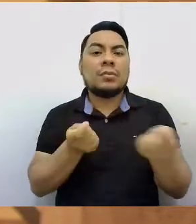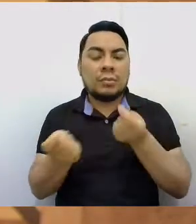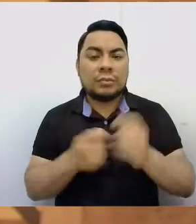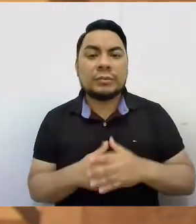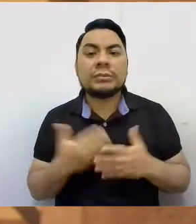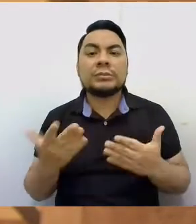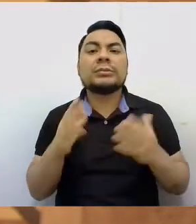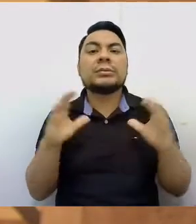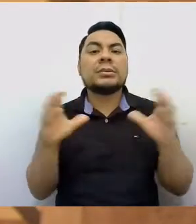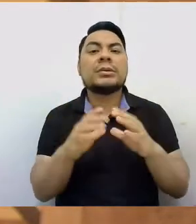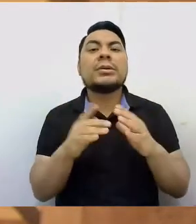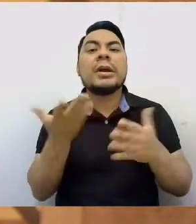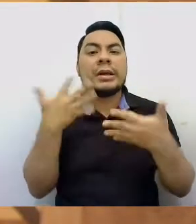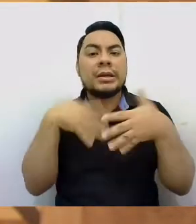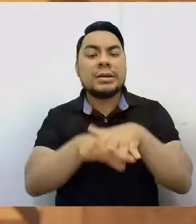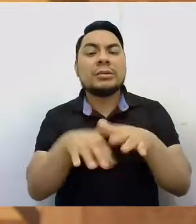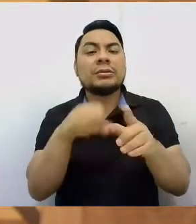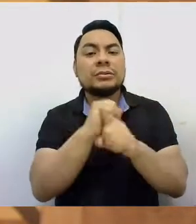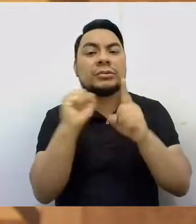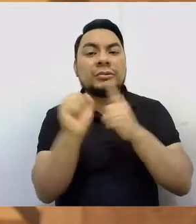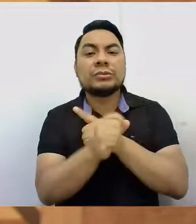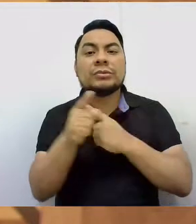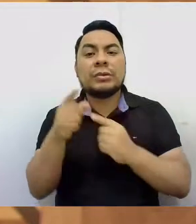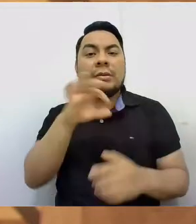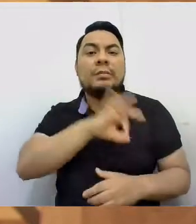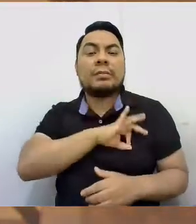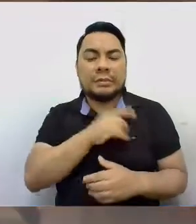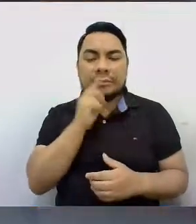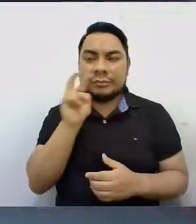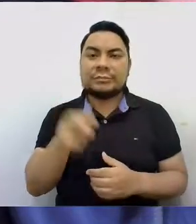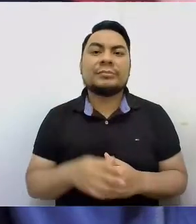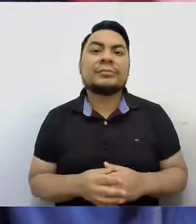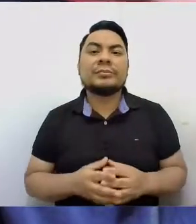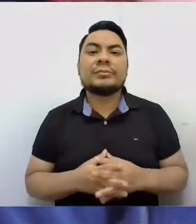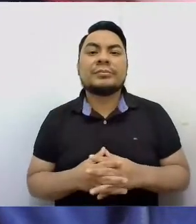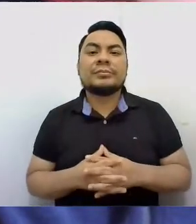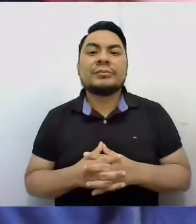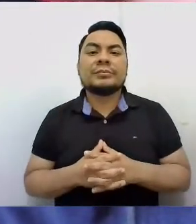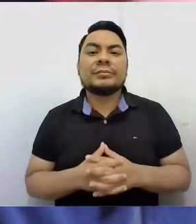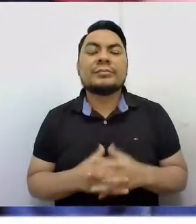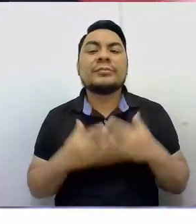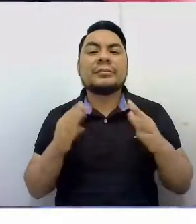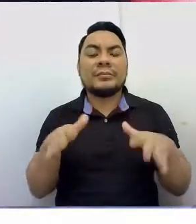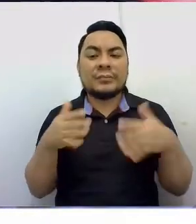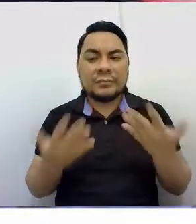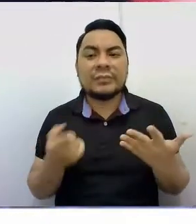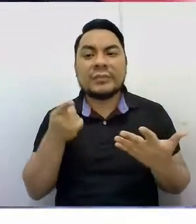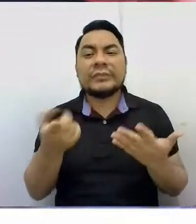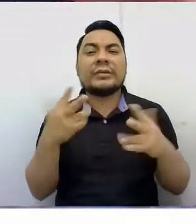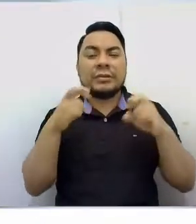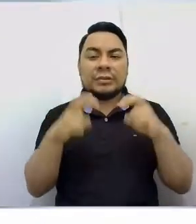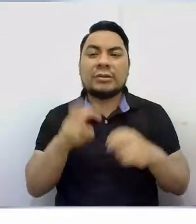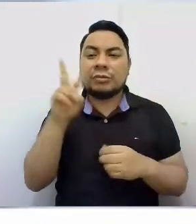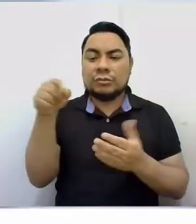Inclusión Social de los Premios Cádiz. Ahí estuve como dos semanas la primera vez.